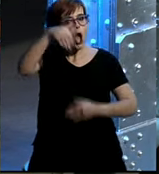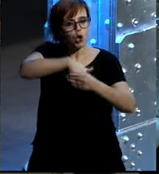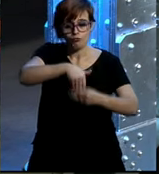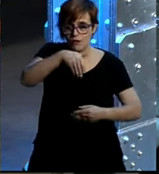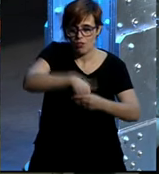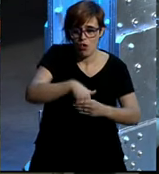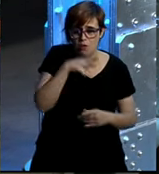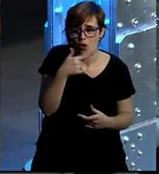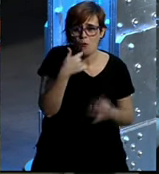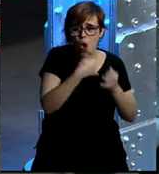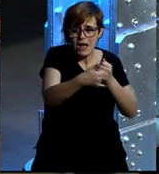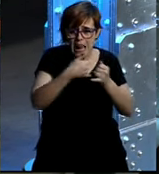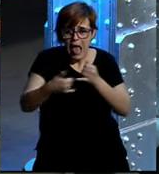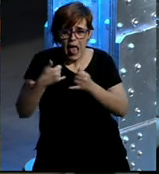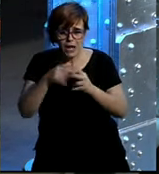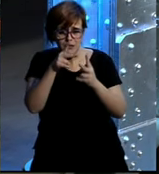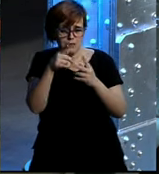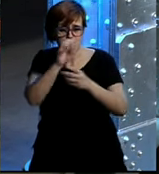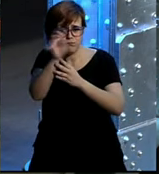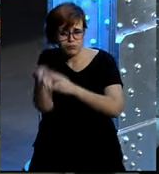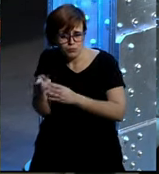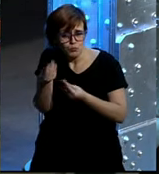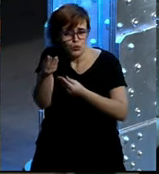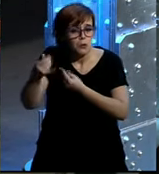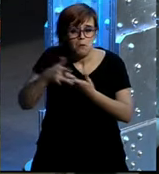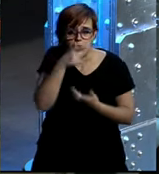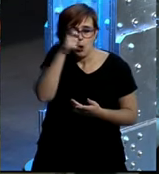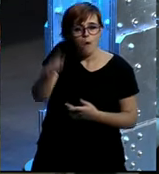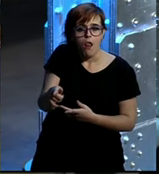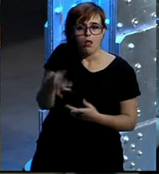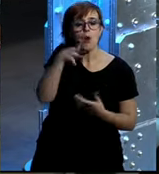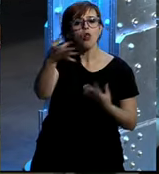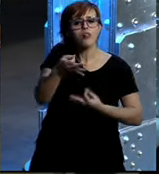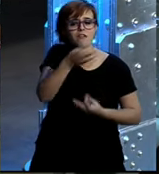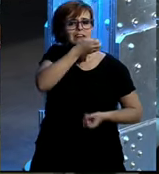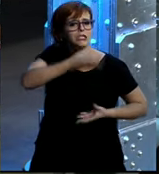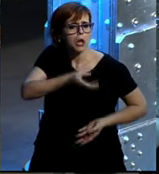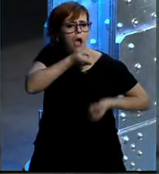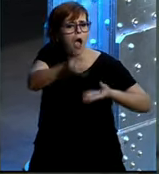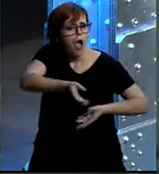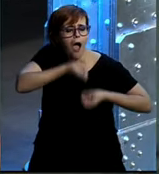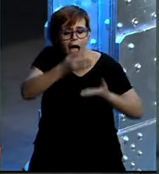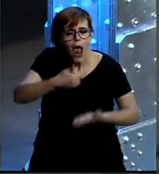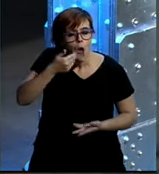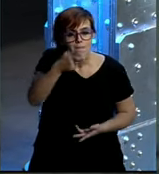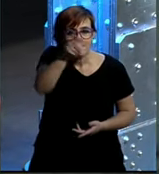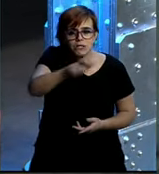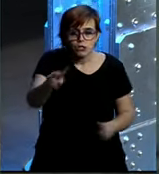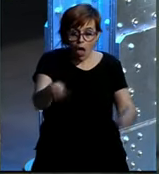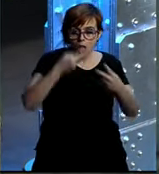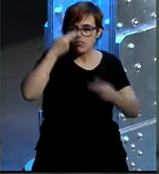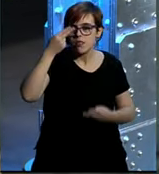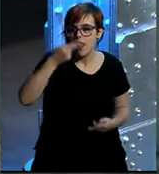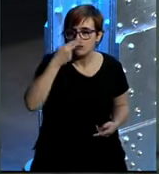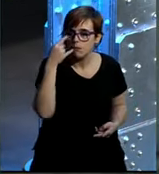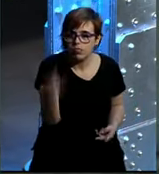o por mucho que abriéramos muchos canales, estábamos muertos. O sea, lo que teníamos que ser contar historias que a la gente le interese, y que además esas